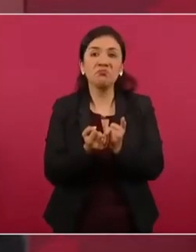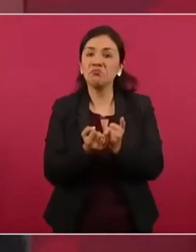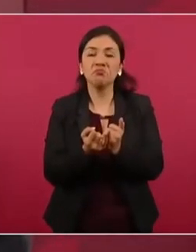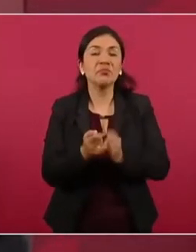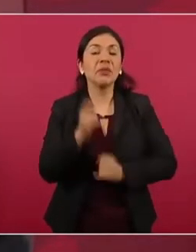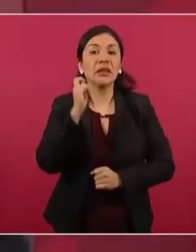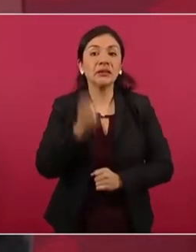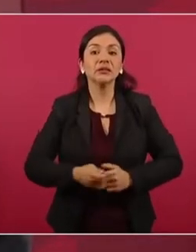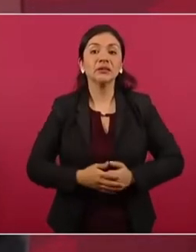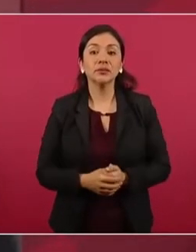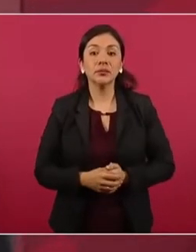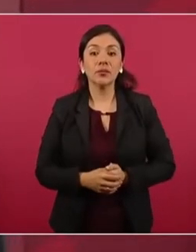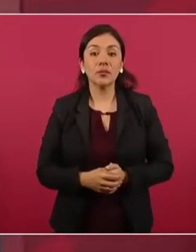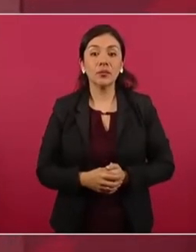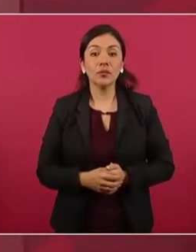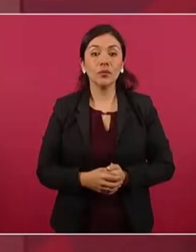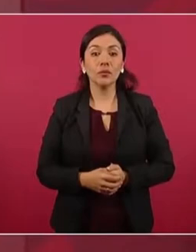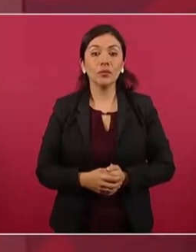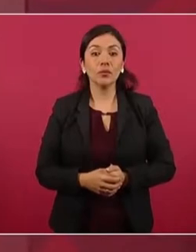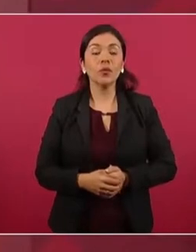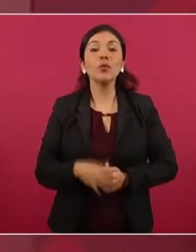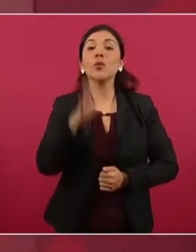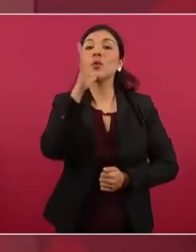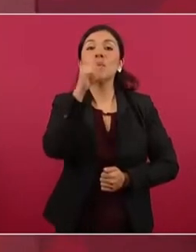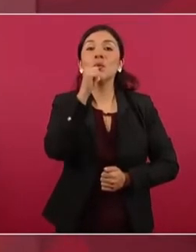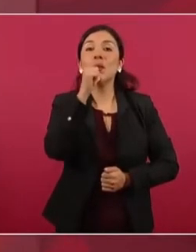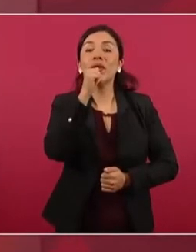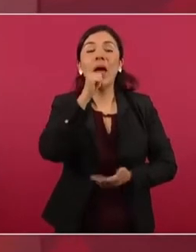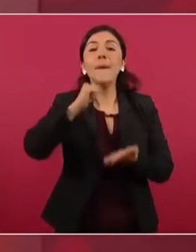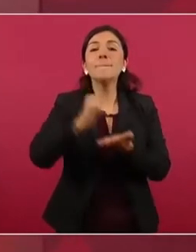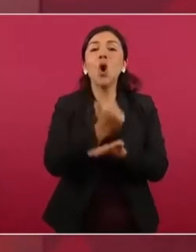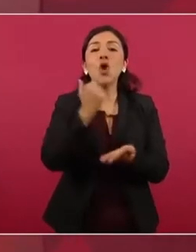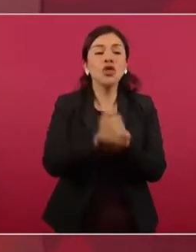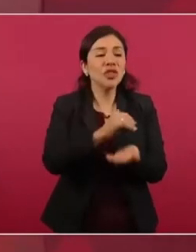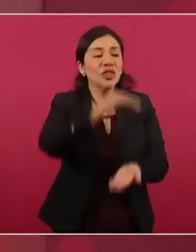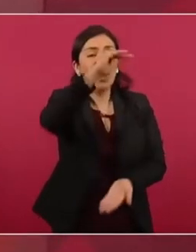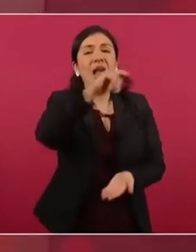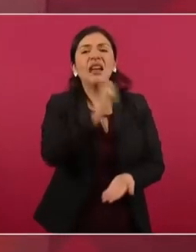vino nuevo en botellas viejas.